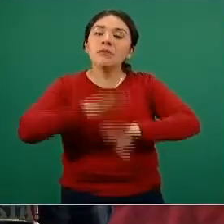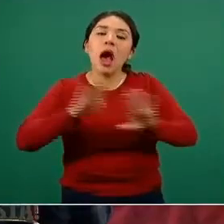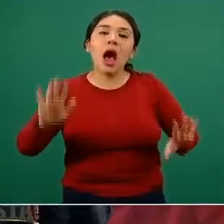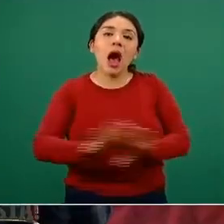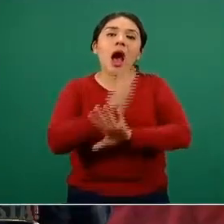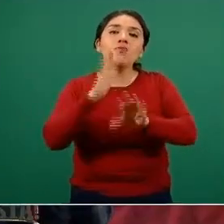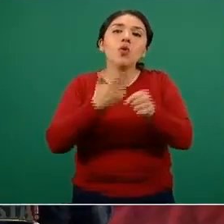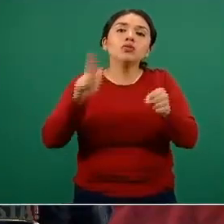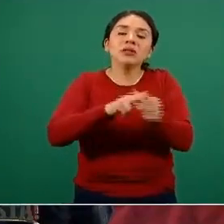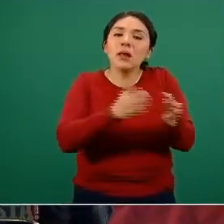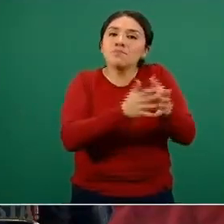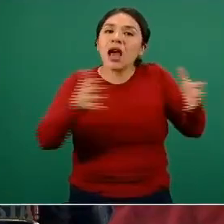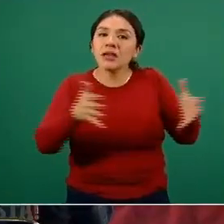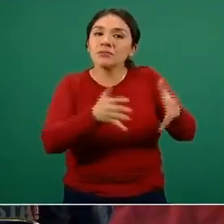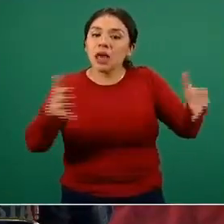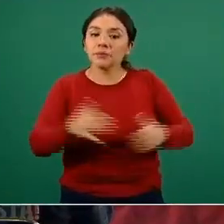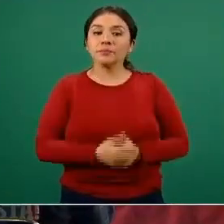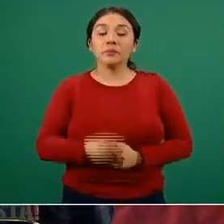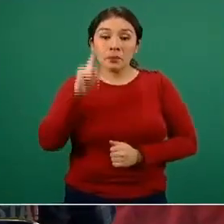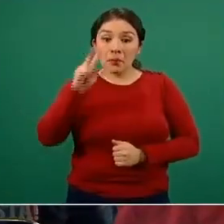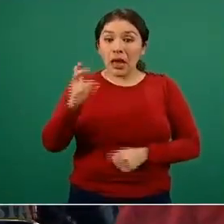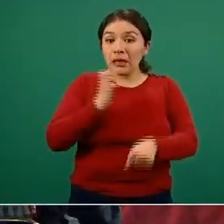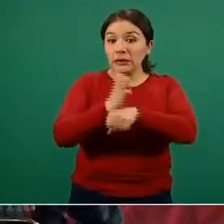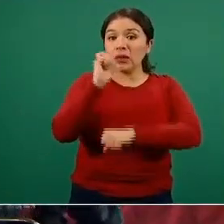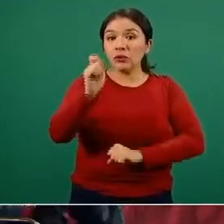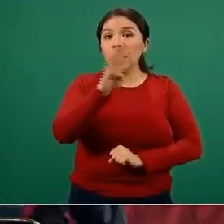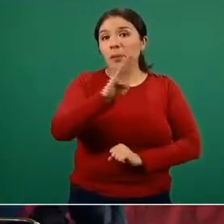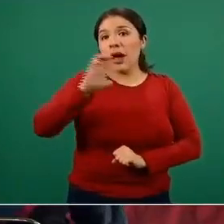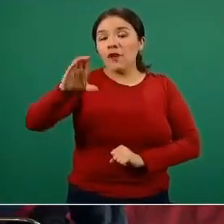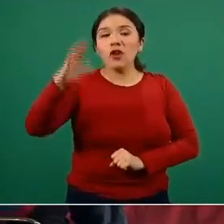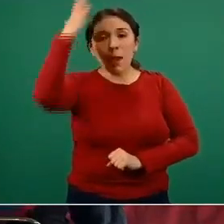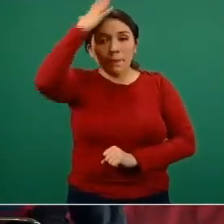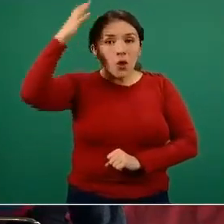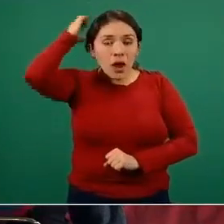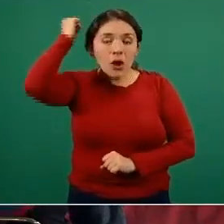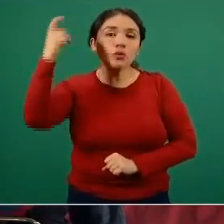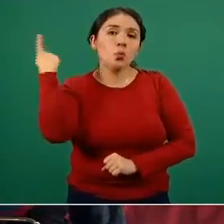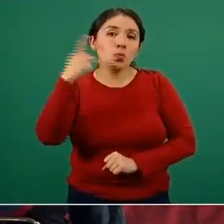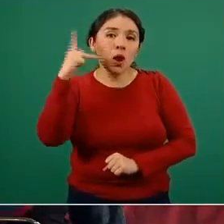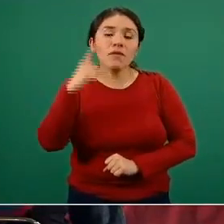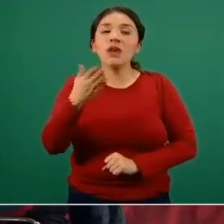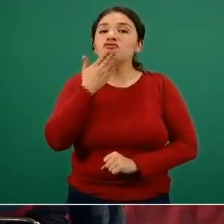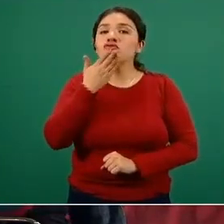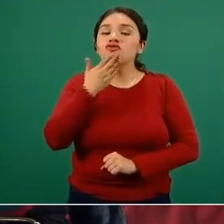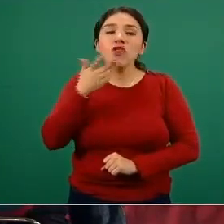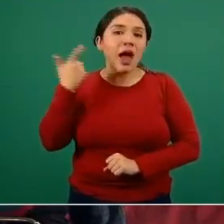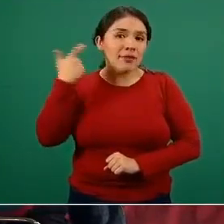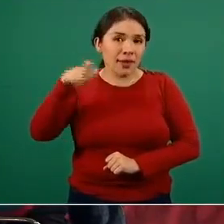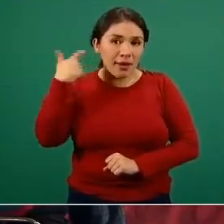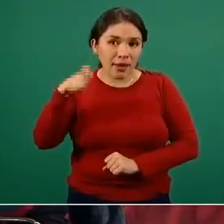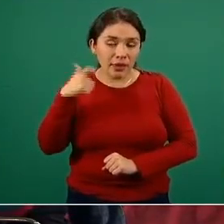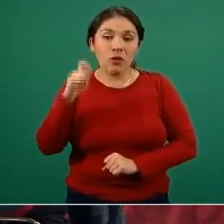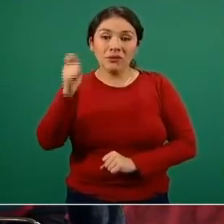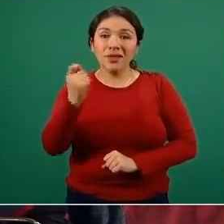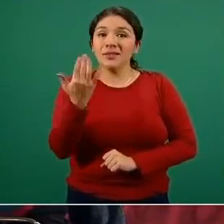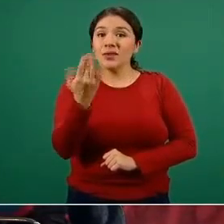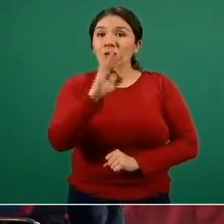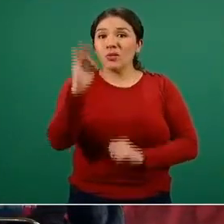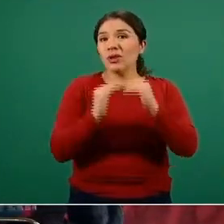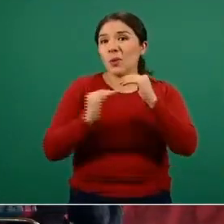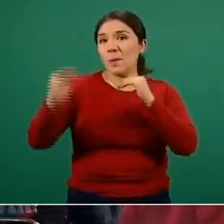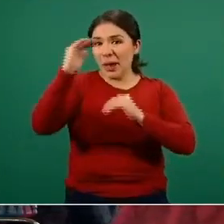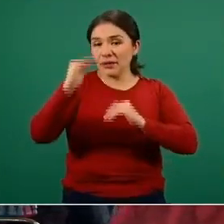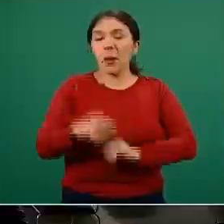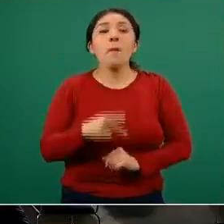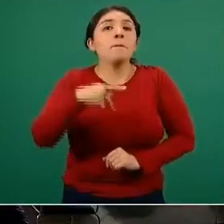y expandir. Y aquí tenemos a Baja California, a Morelos, a Puebla, a Sonora y a Querétaro, superando ese 50 por ciento.